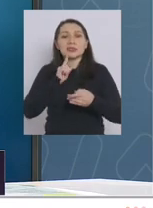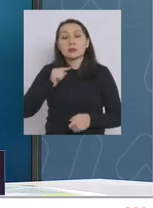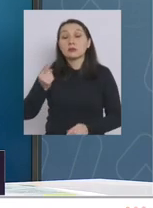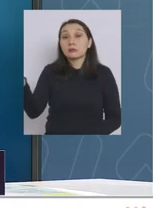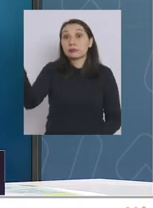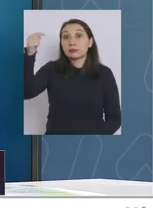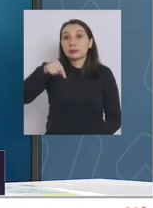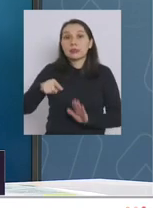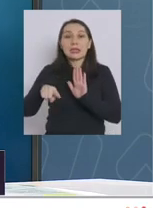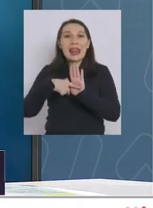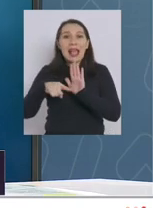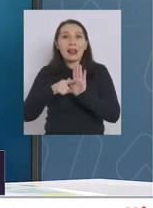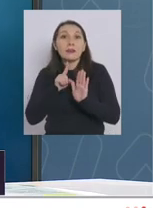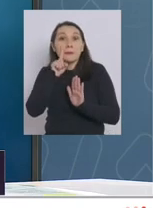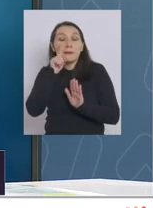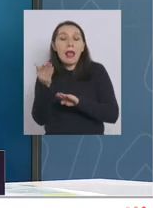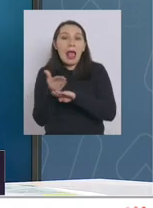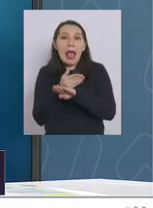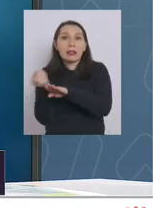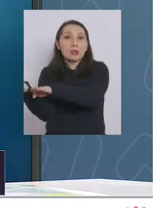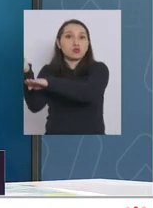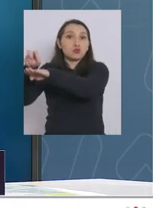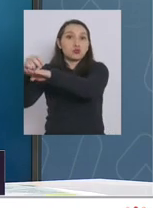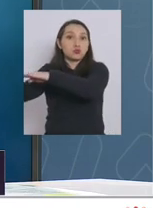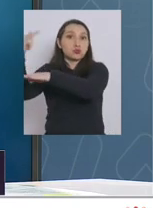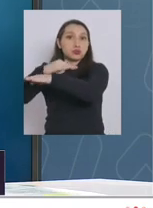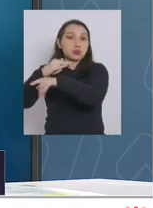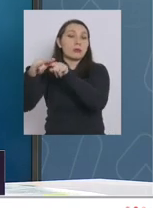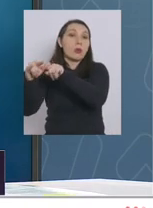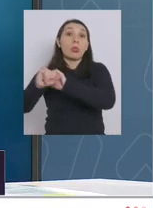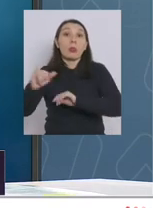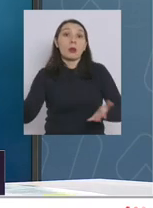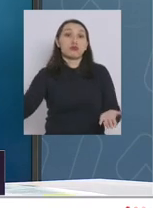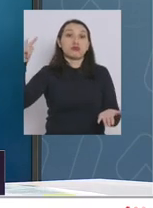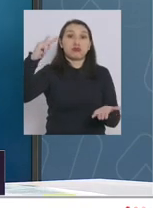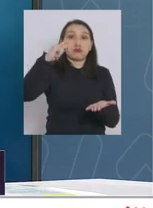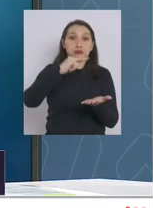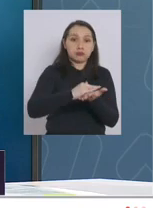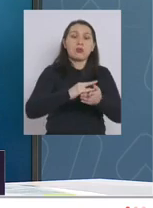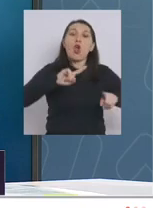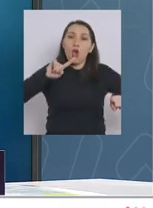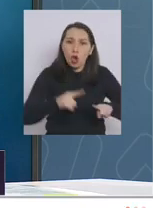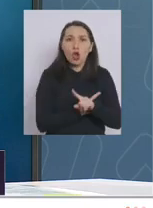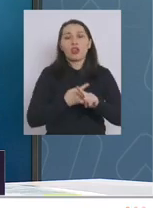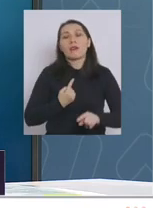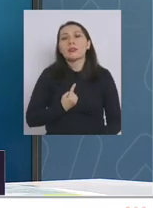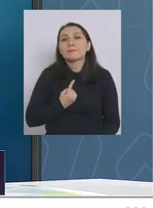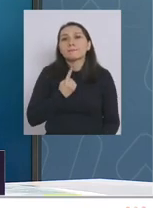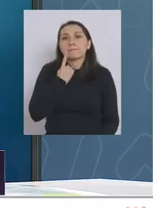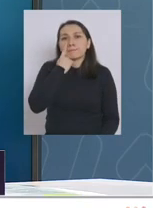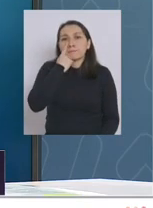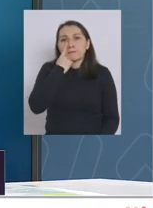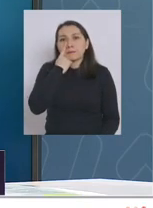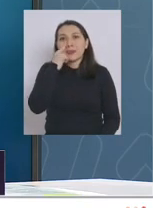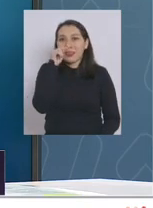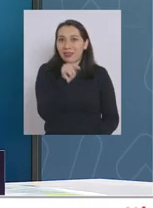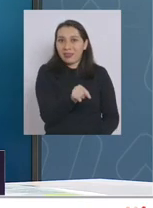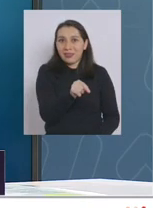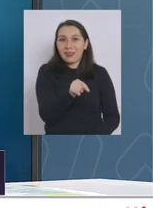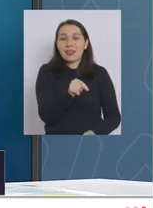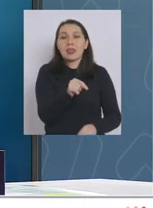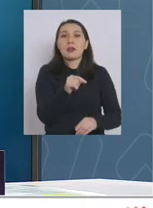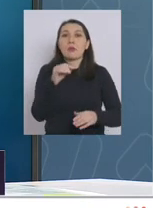una PCR negativa antes de abordar el avión. Al llegar al país se vuelven a testear. En la VAG del aeropuerto